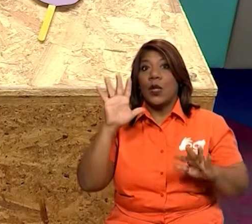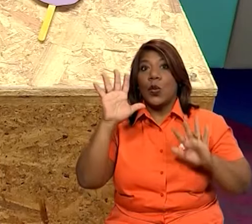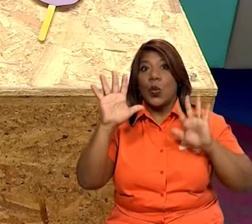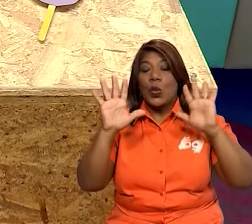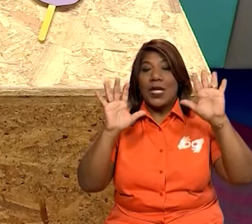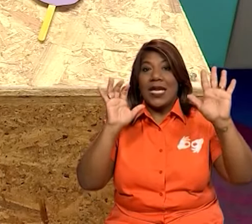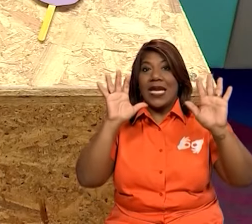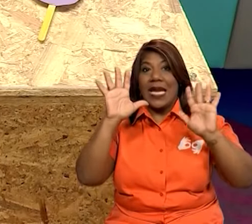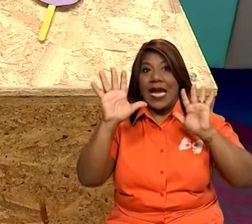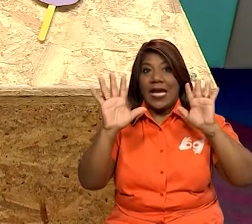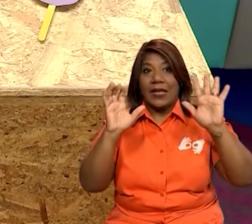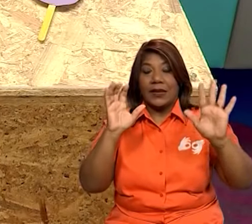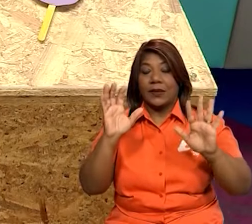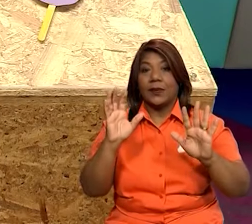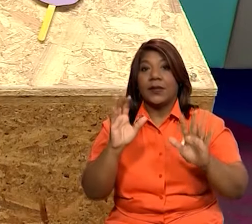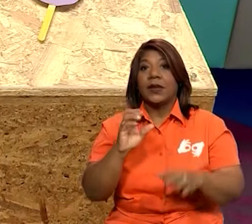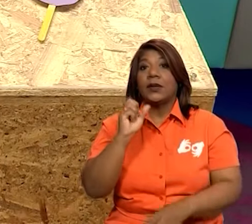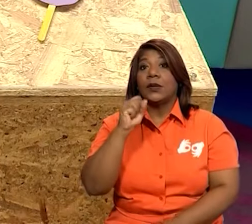Gracias.